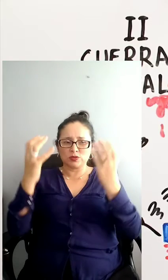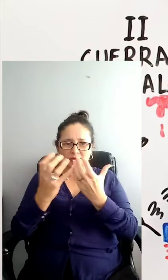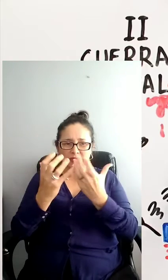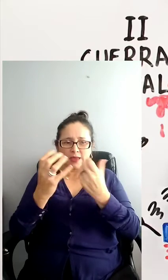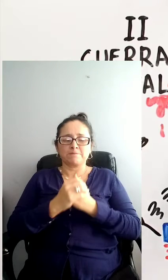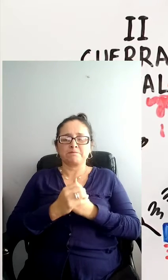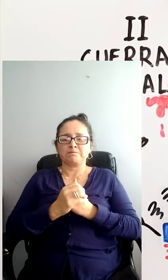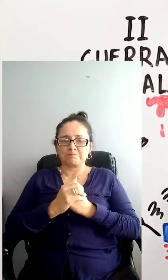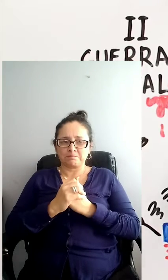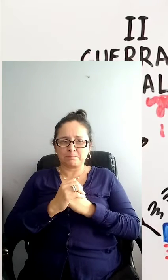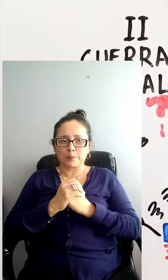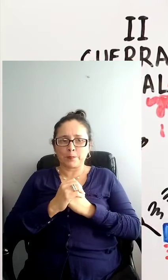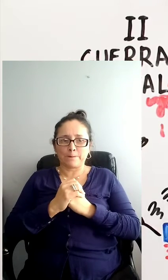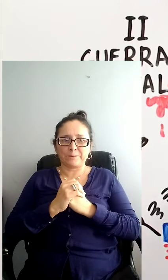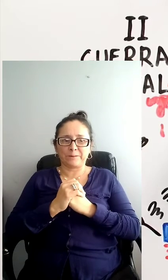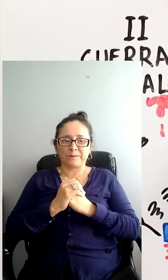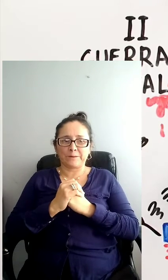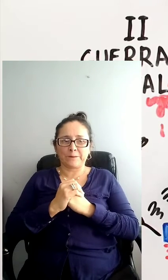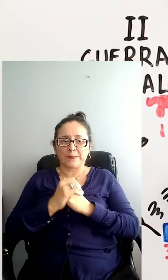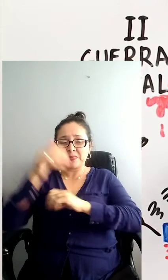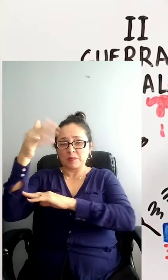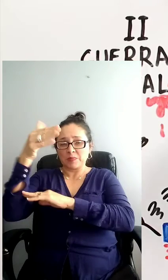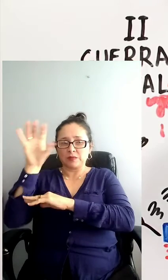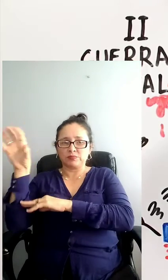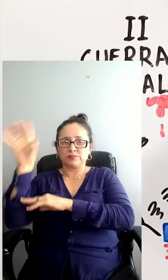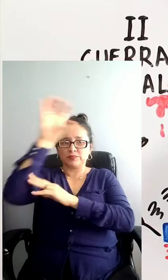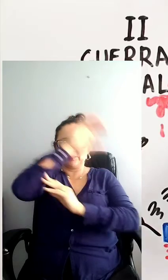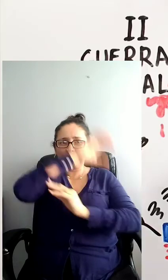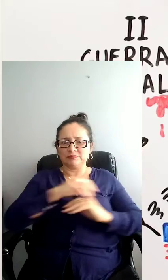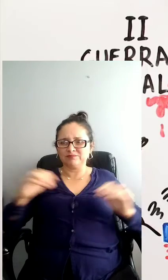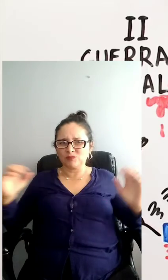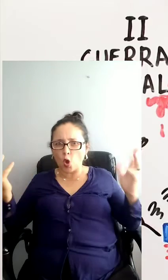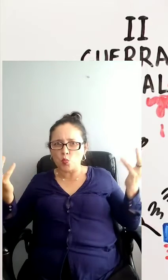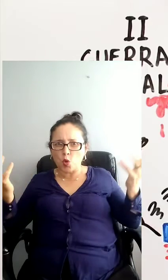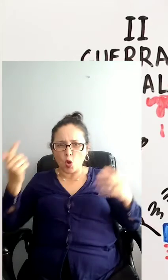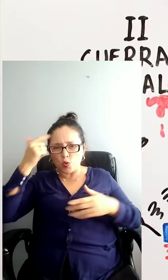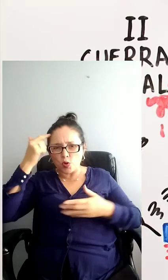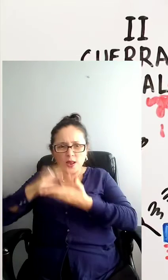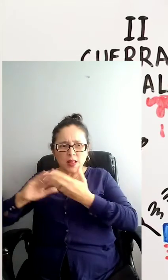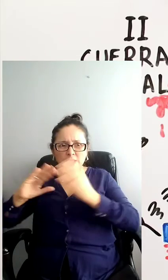Esto conlleva que Gran Bretaña, Estados Unidos y la Unión Soviética se harían en contra del éxito.